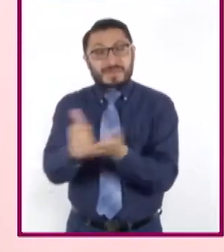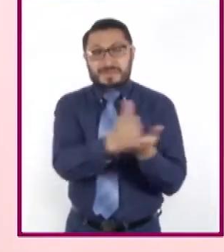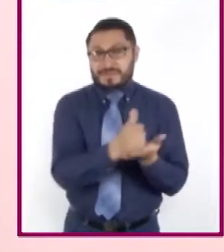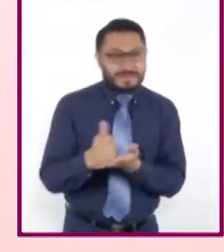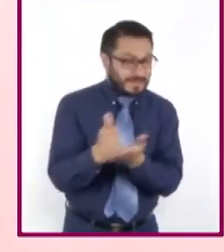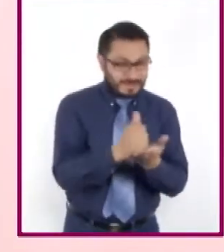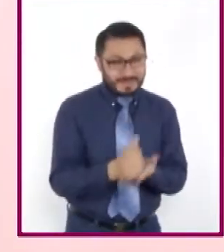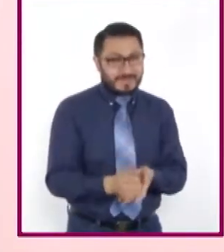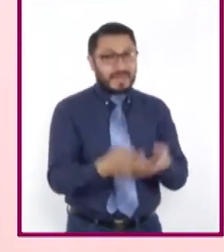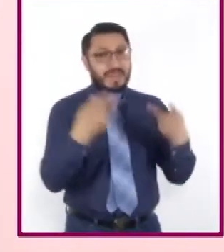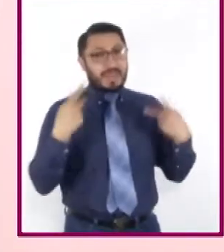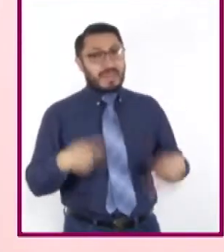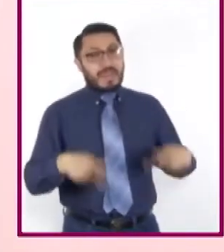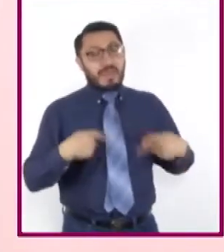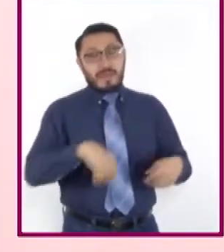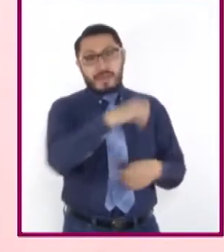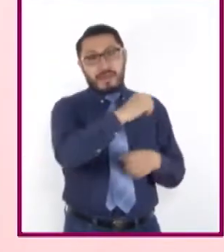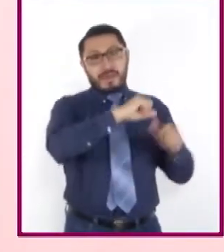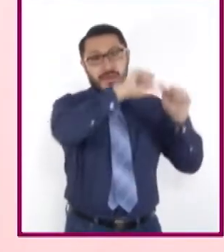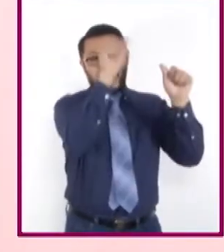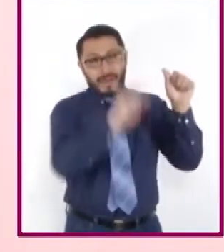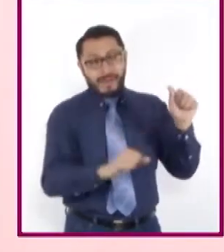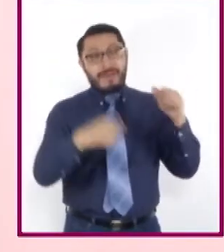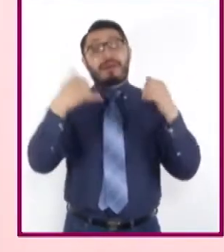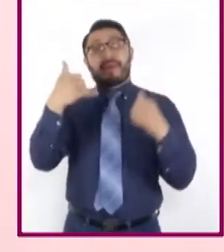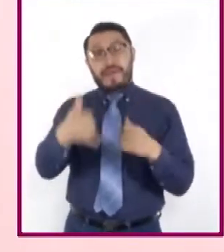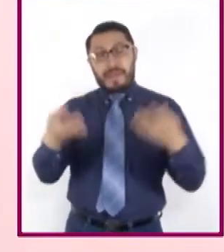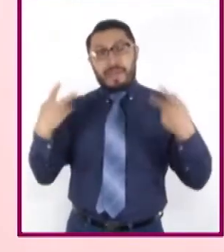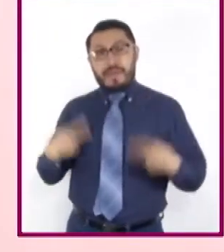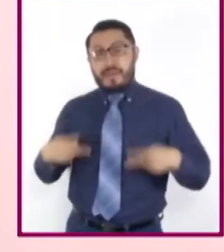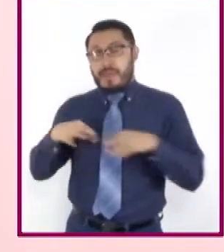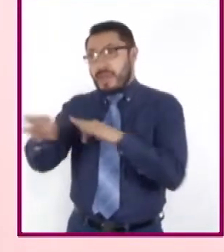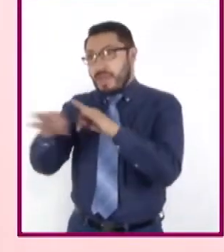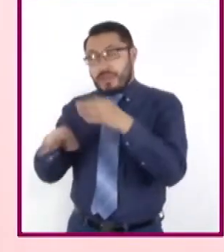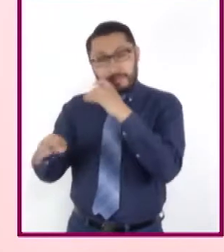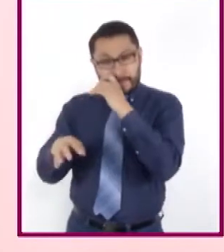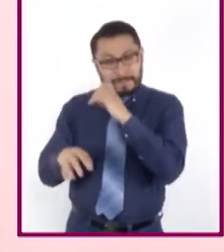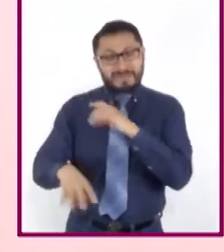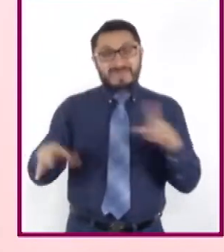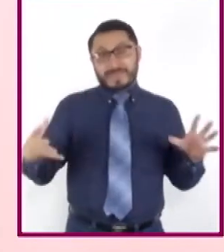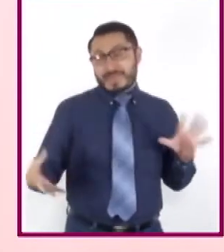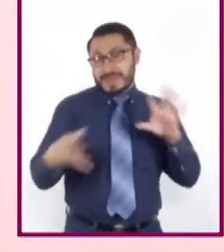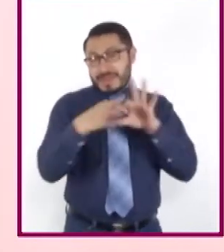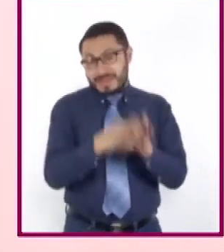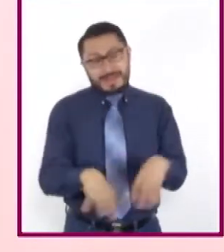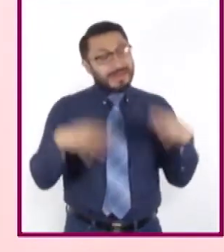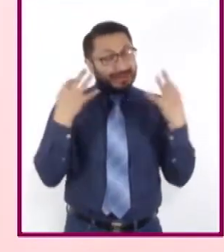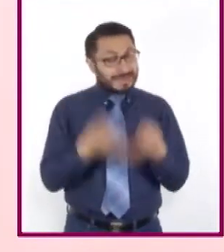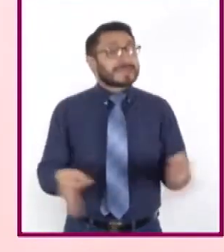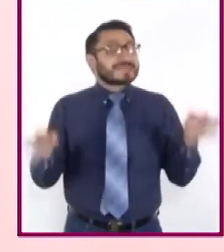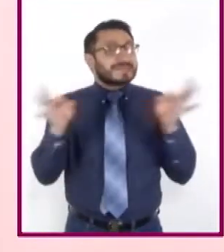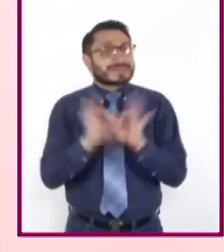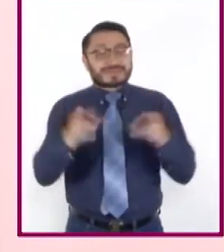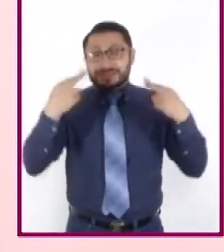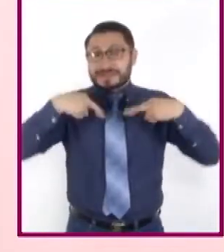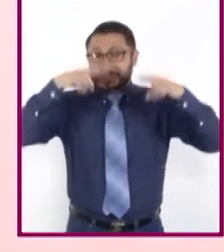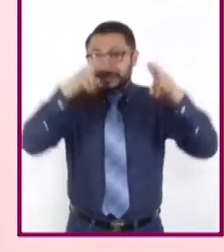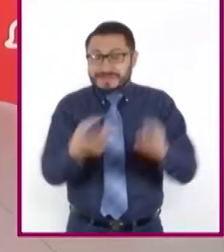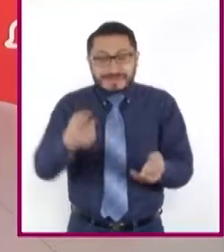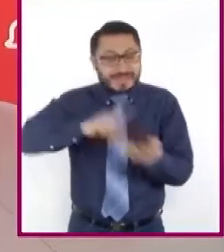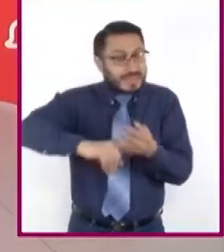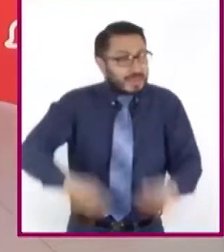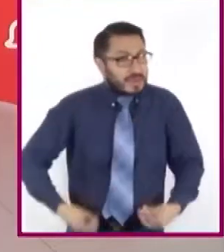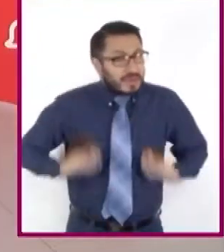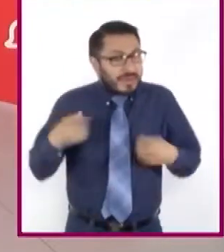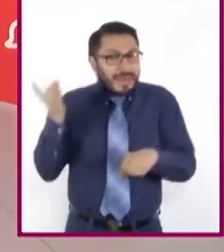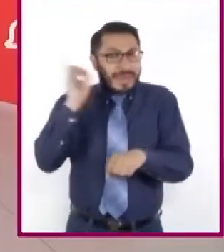Así como es evidente la utilización de materiales, formas, colores, para representar la vida cotidiana o imaginaria.